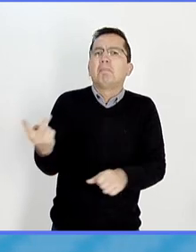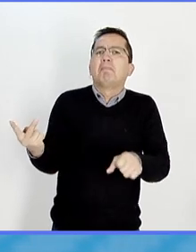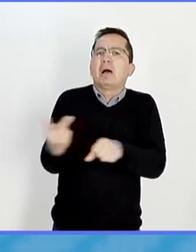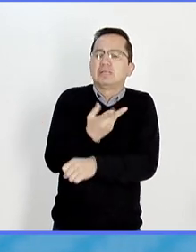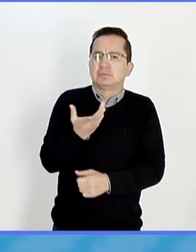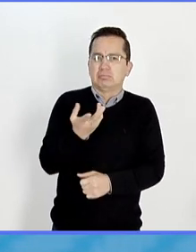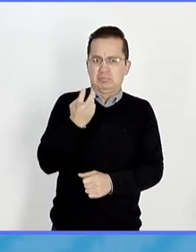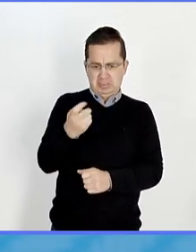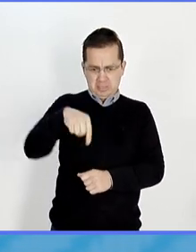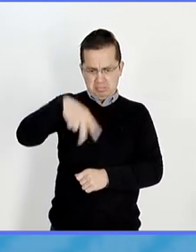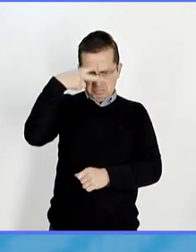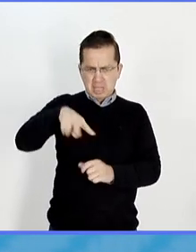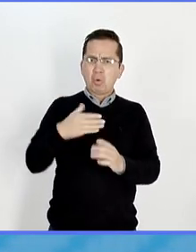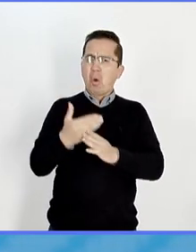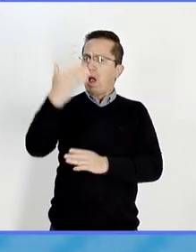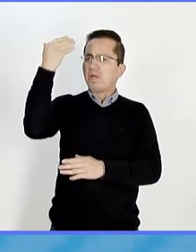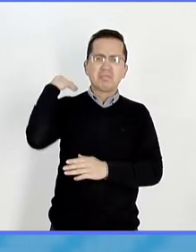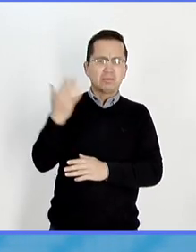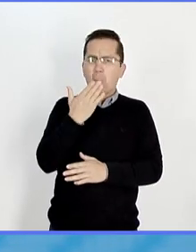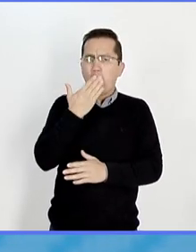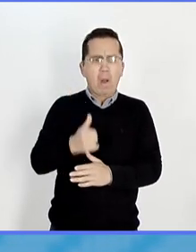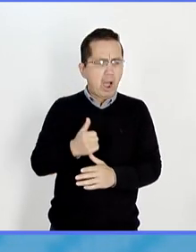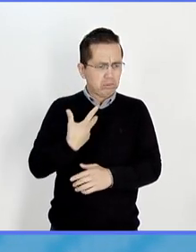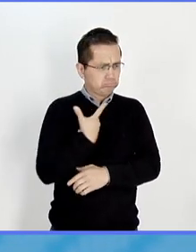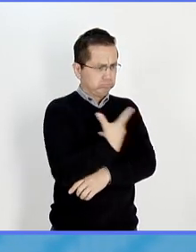entiendo, estaba pues como prácticamente controlada?